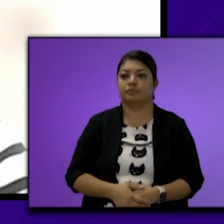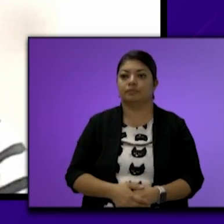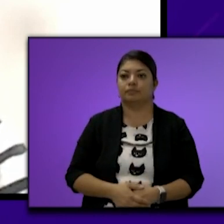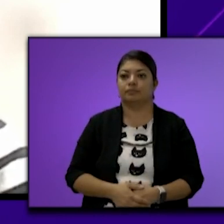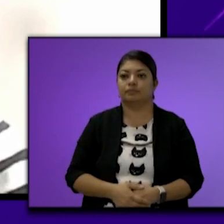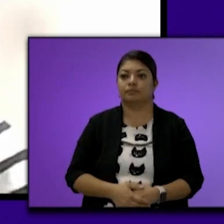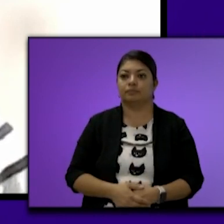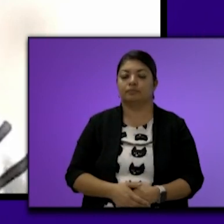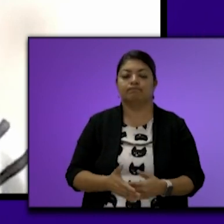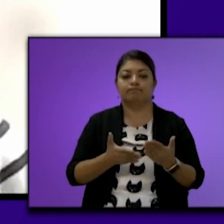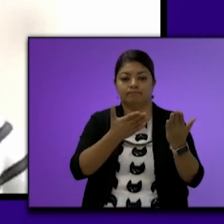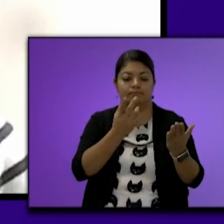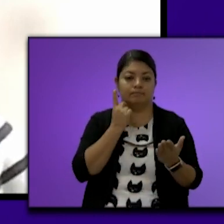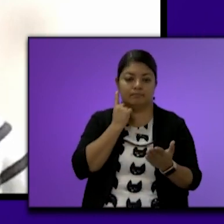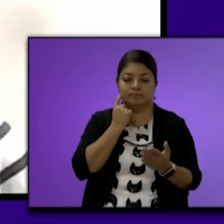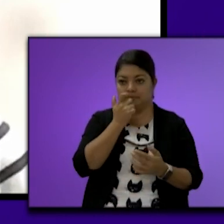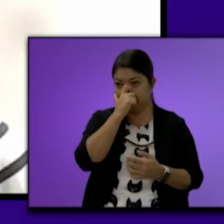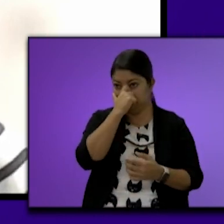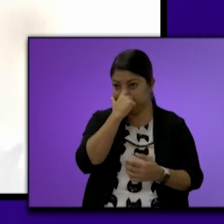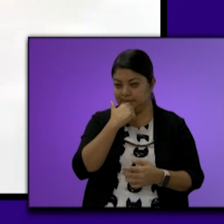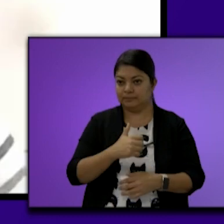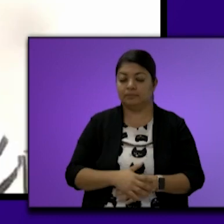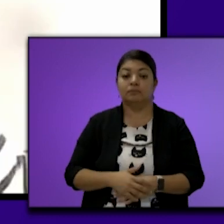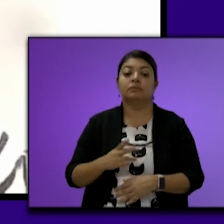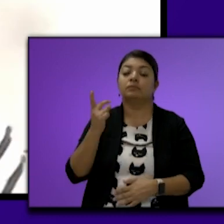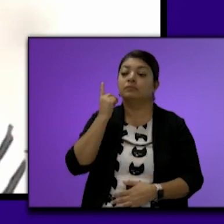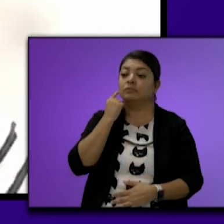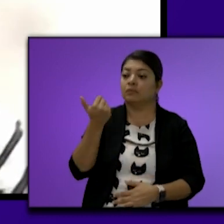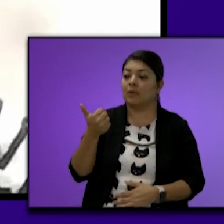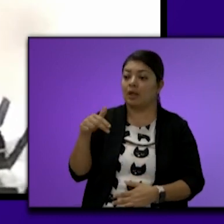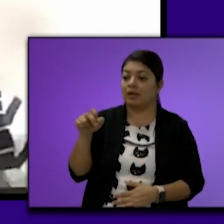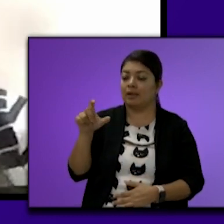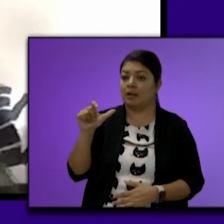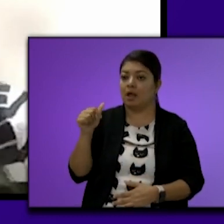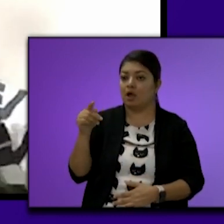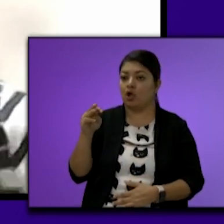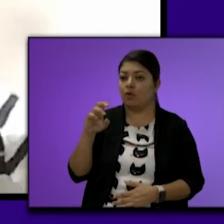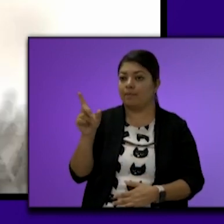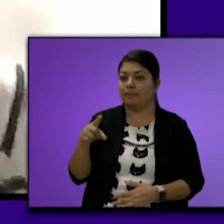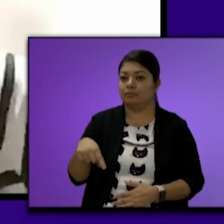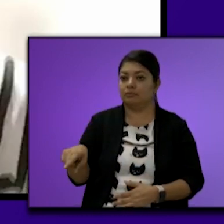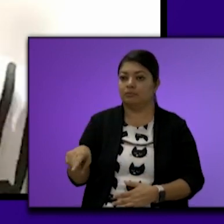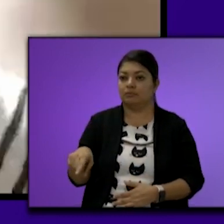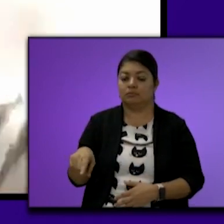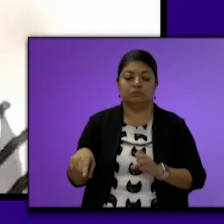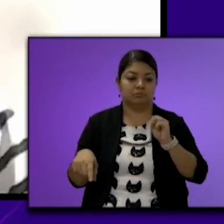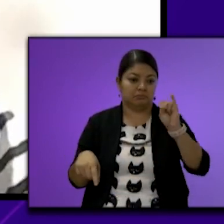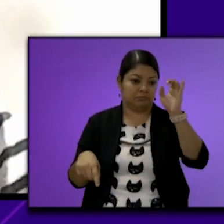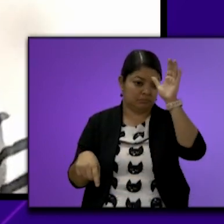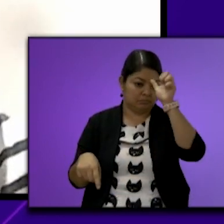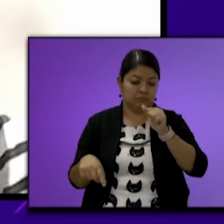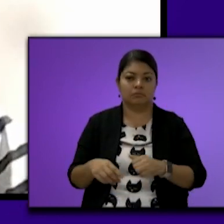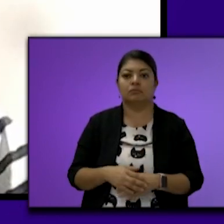Adelante diputada secretaria Diputada Ángela Gómez Ponce A favor